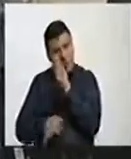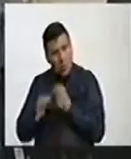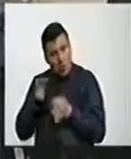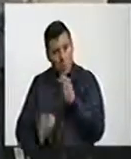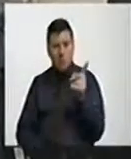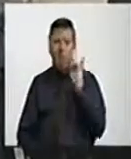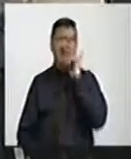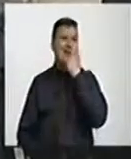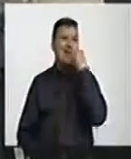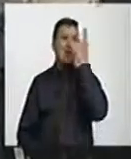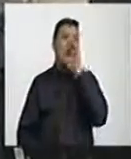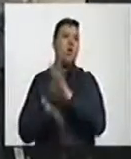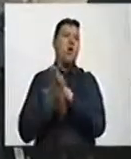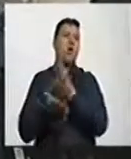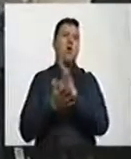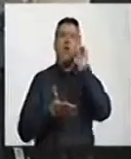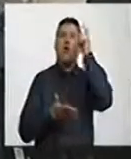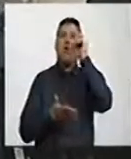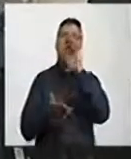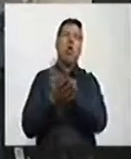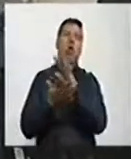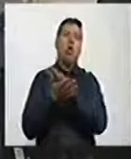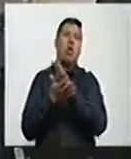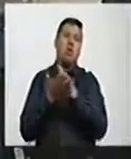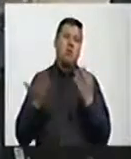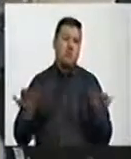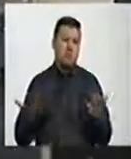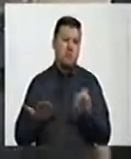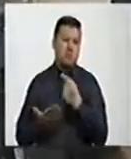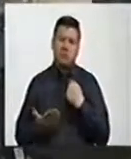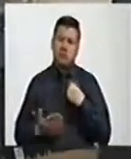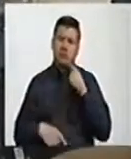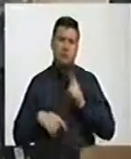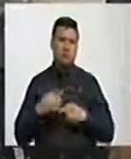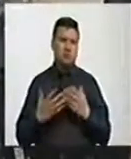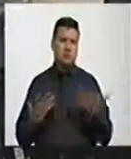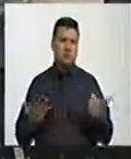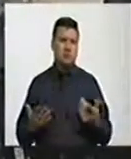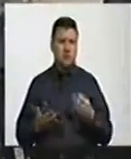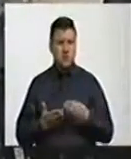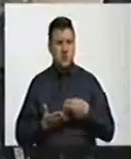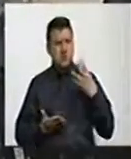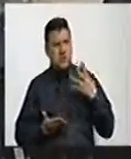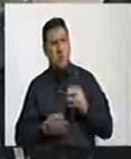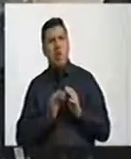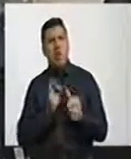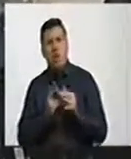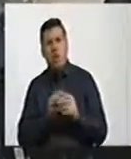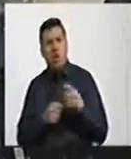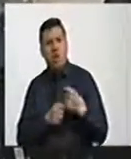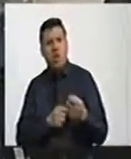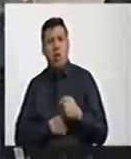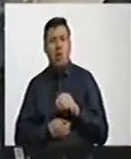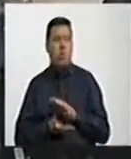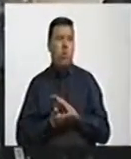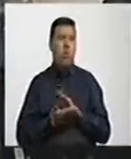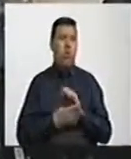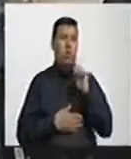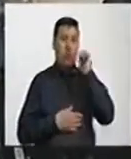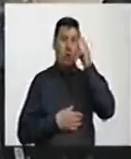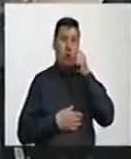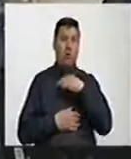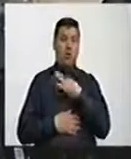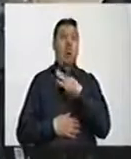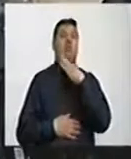ésta quede desmarcada en la justicia especial, pues en éste no sólo es un sistema costoso y que amplía la burocracia de altos funcionarios